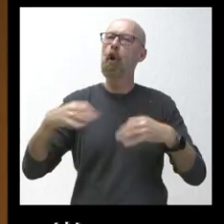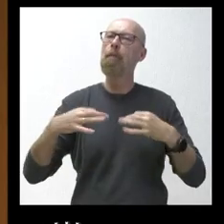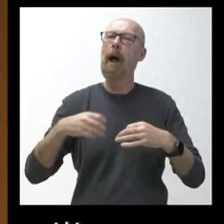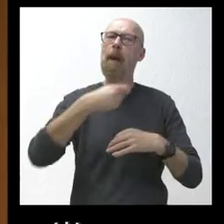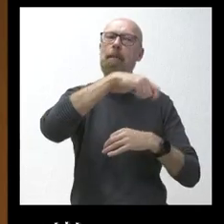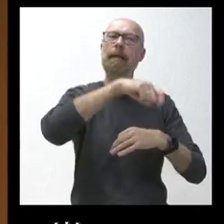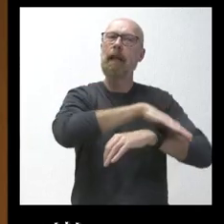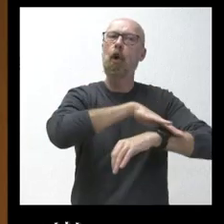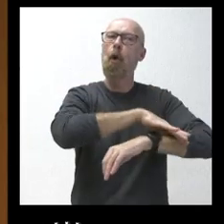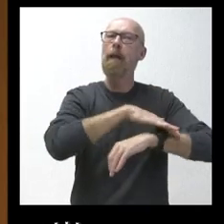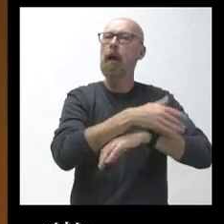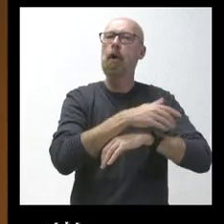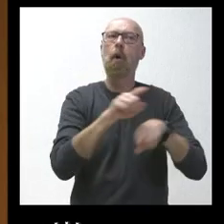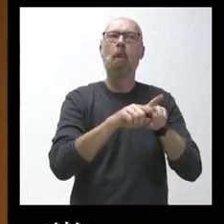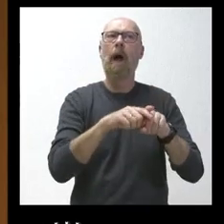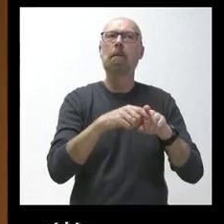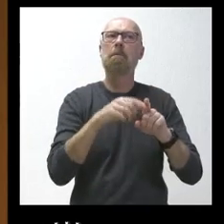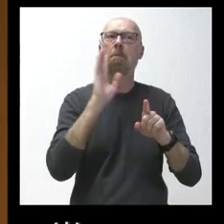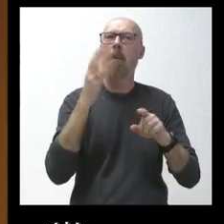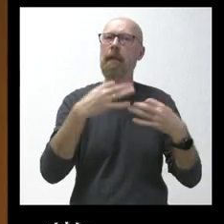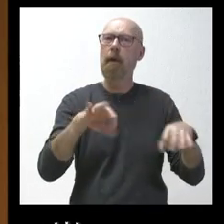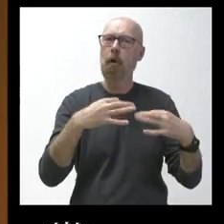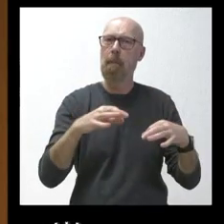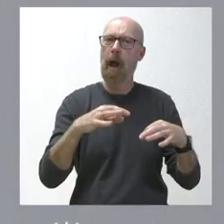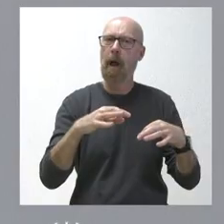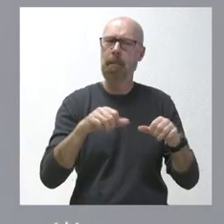ustedes han criticado en diferentes ocasiones.